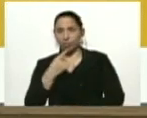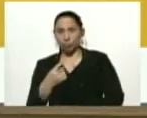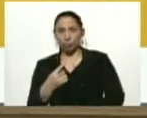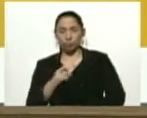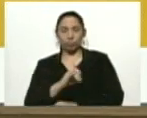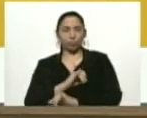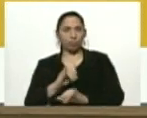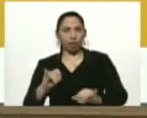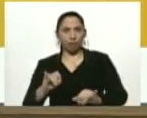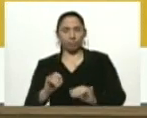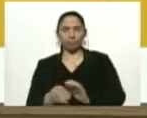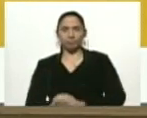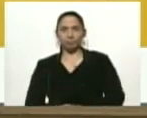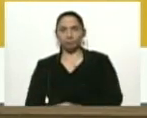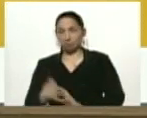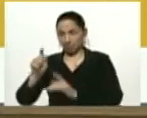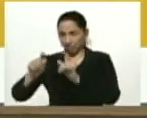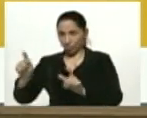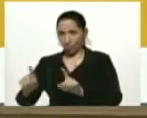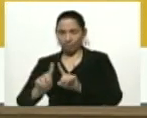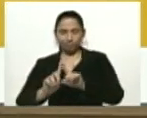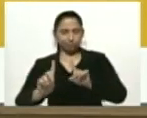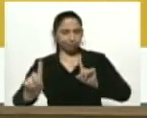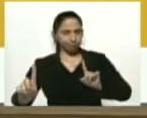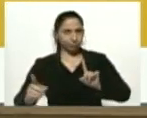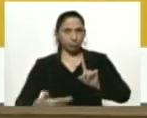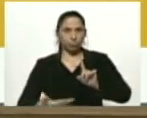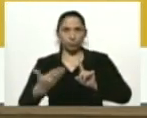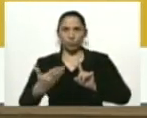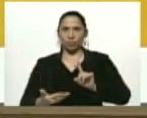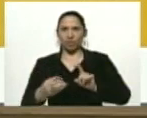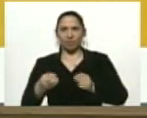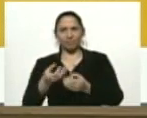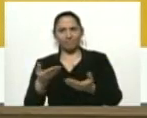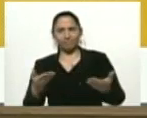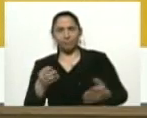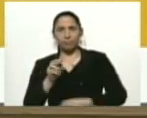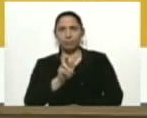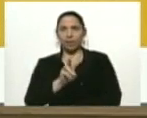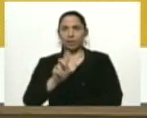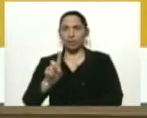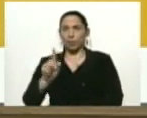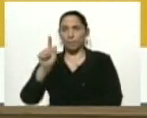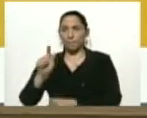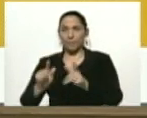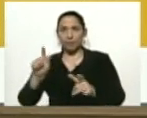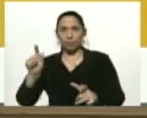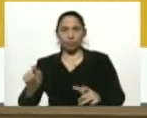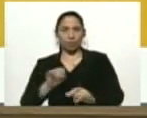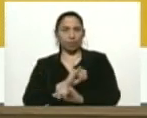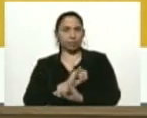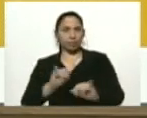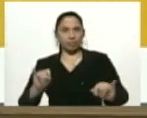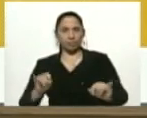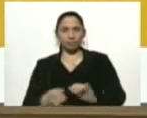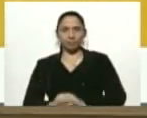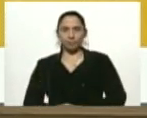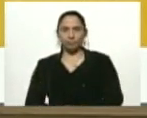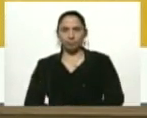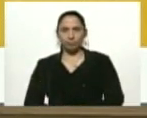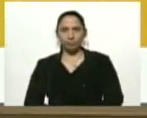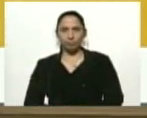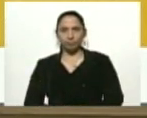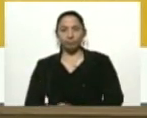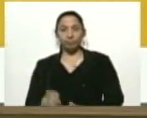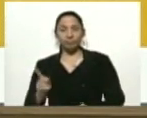ya fueron debidamente aislados. Lo importante de estos 21 casos que se han registrado es que llegamos a